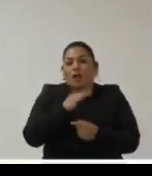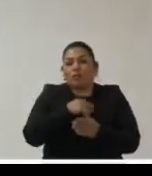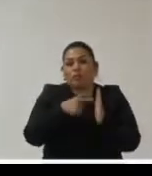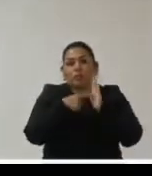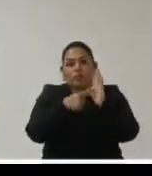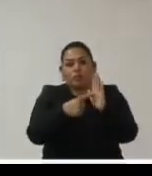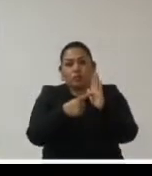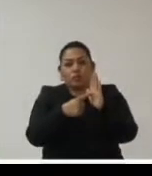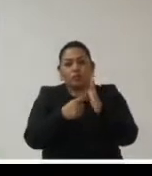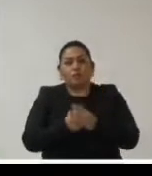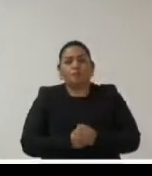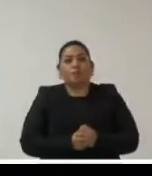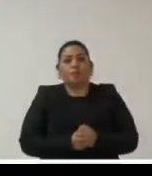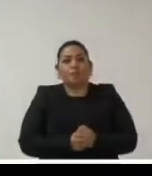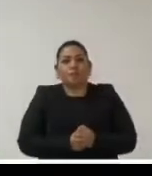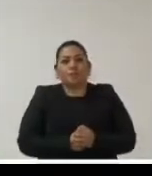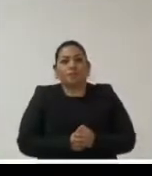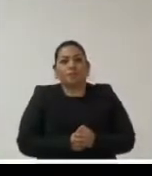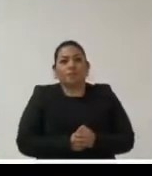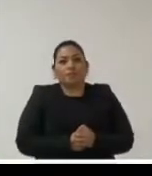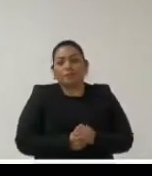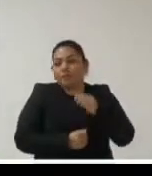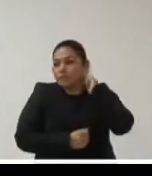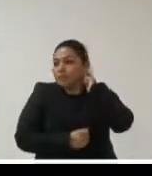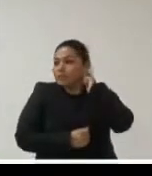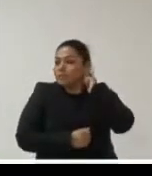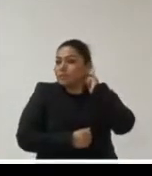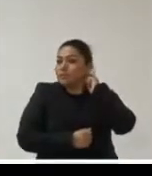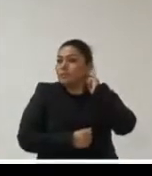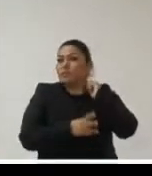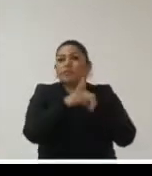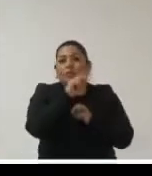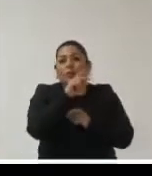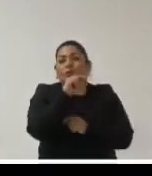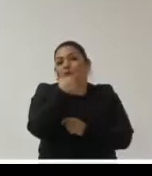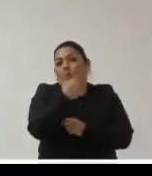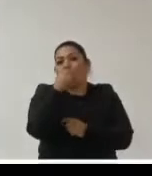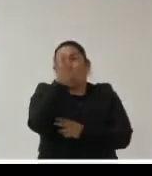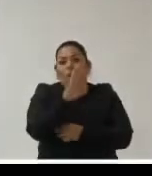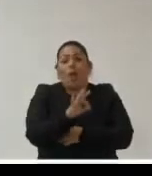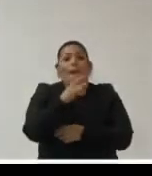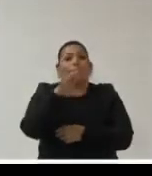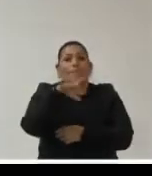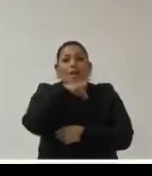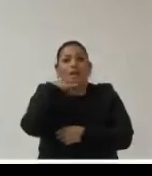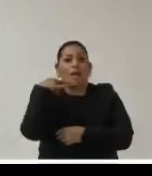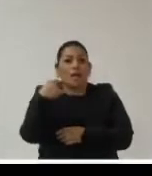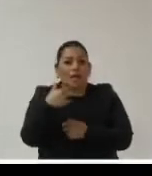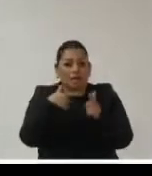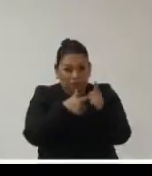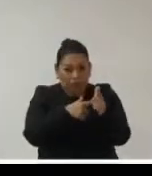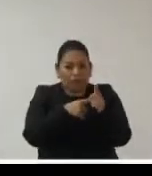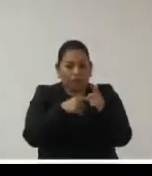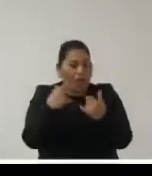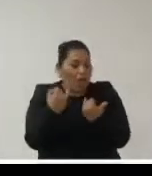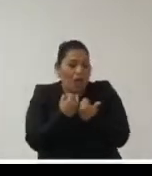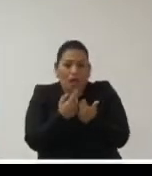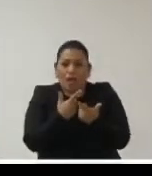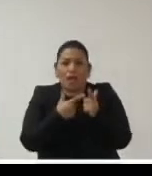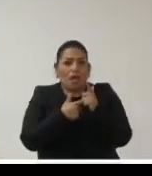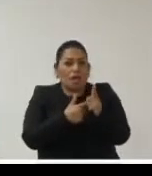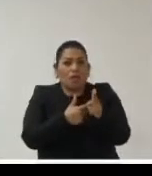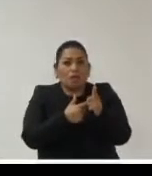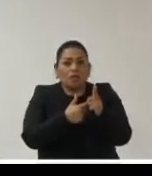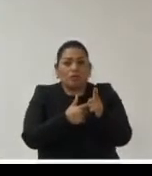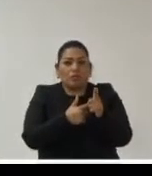importante en nuestro estudio y además el 86% de las personas en Chile que yo creo que si uno mira estudios como el